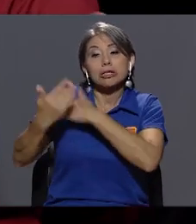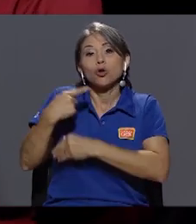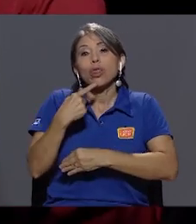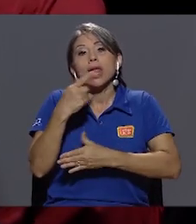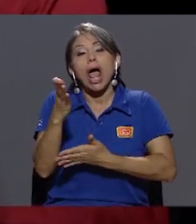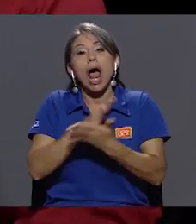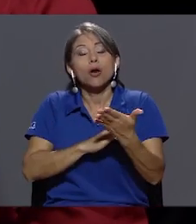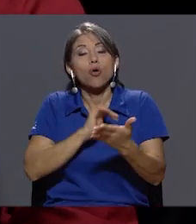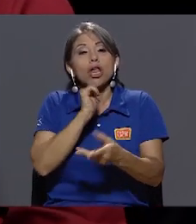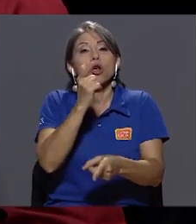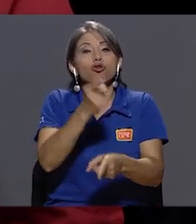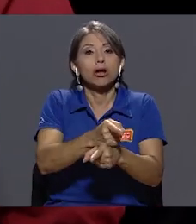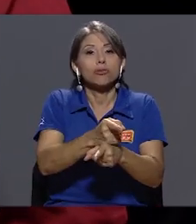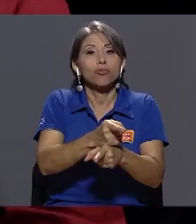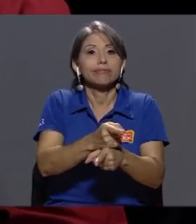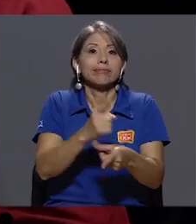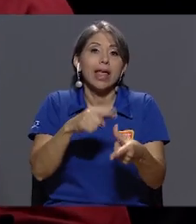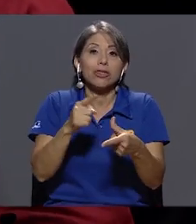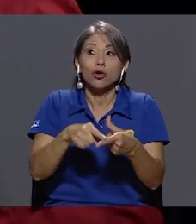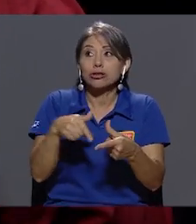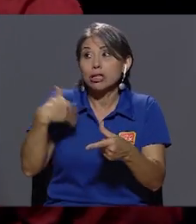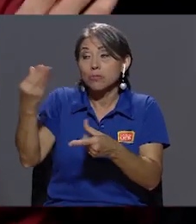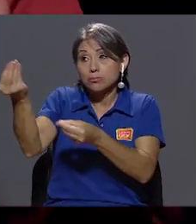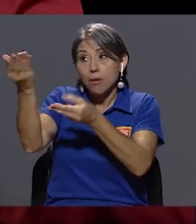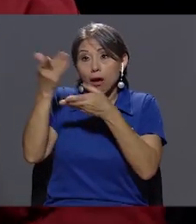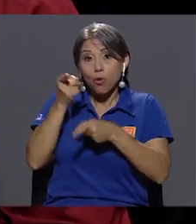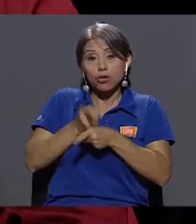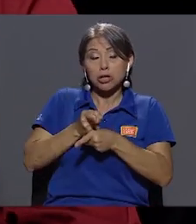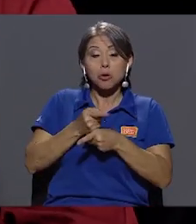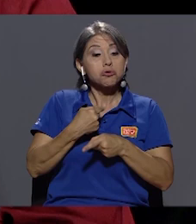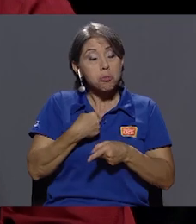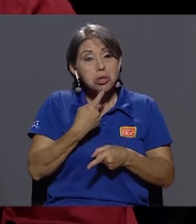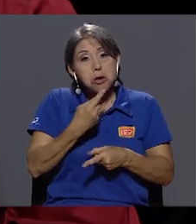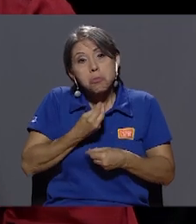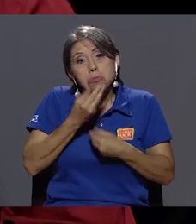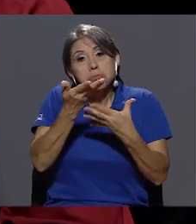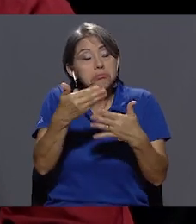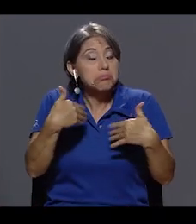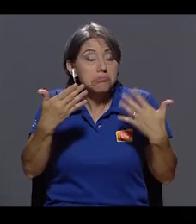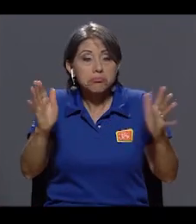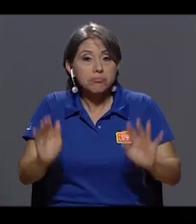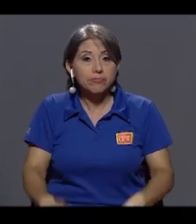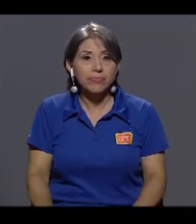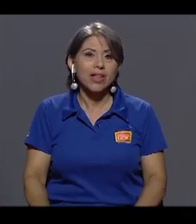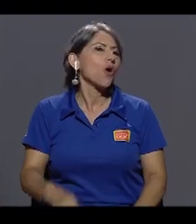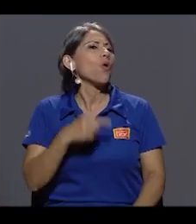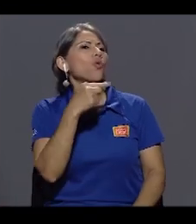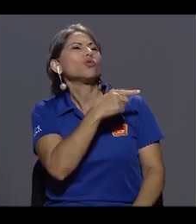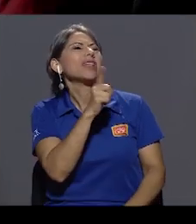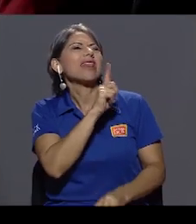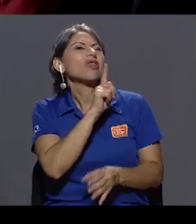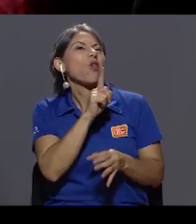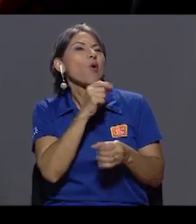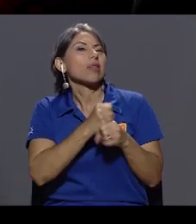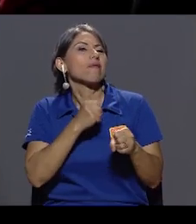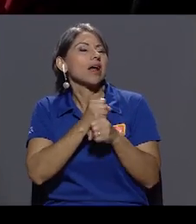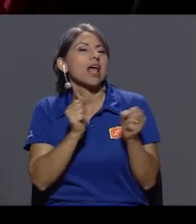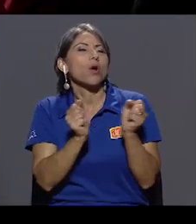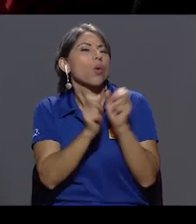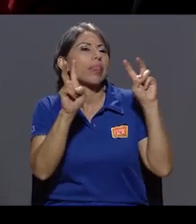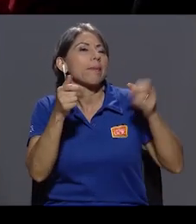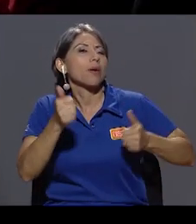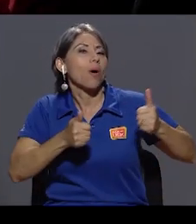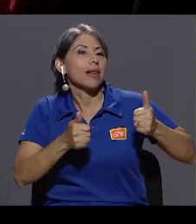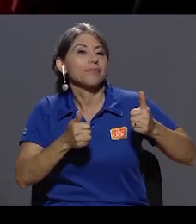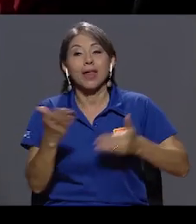Entonces, la fuente me manda el dato correcto y deciros nada más al otro día. ¿Con qué no se metería? Hay